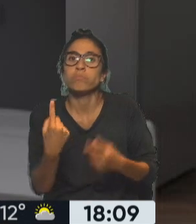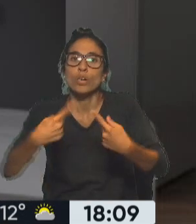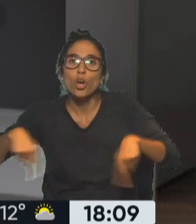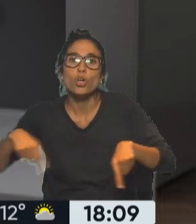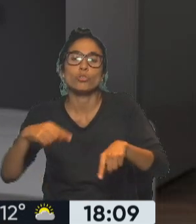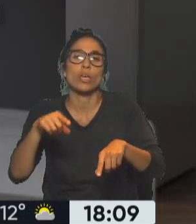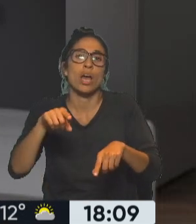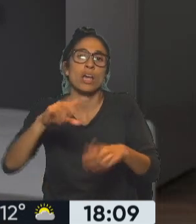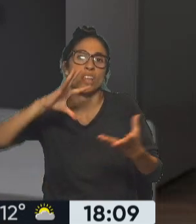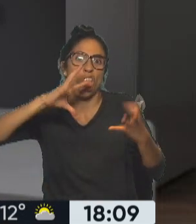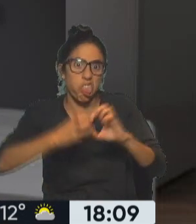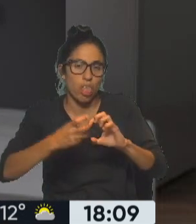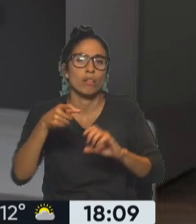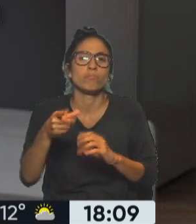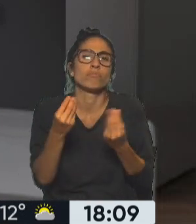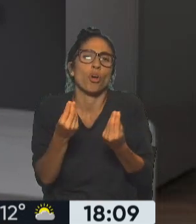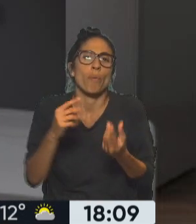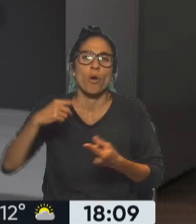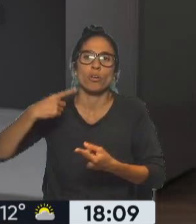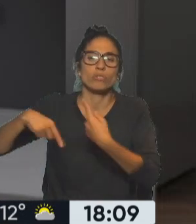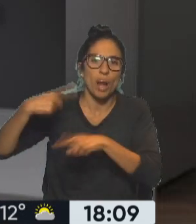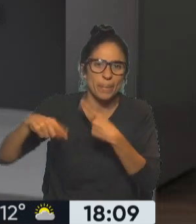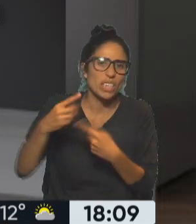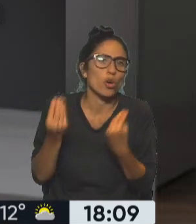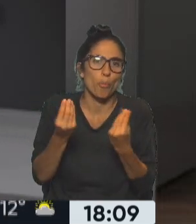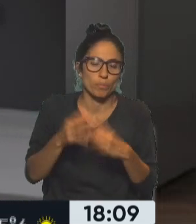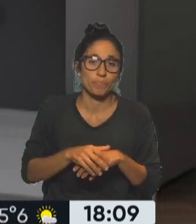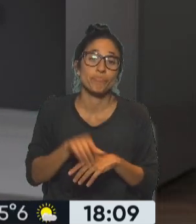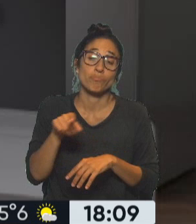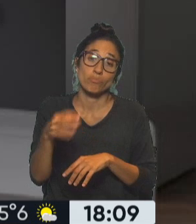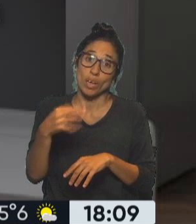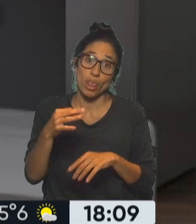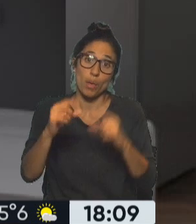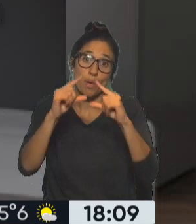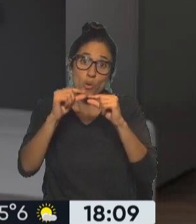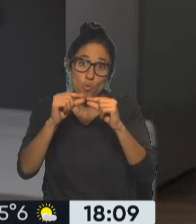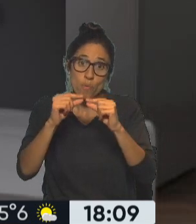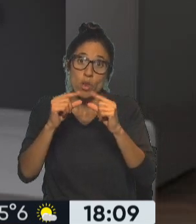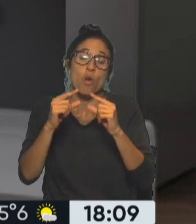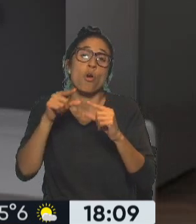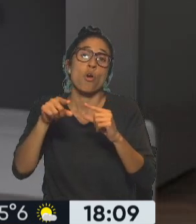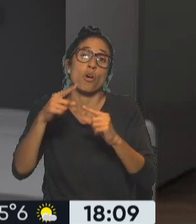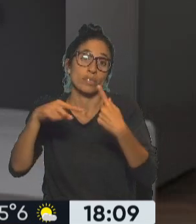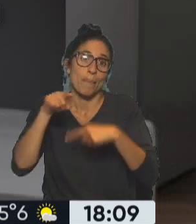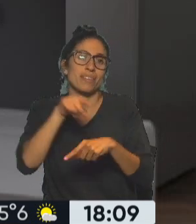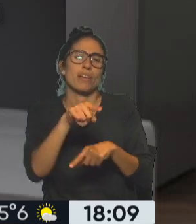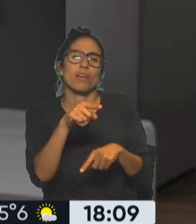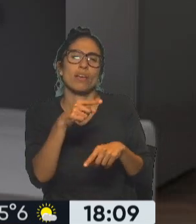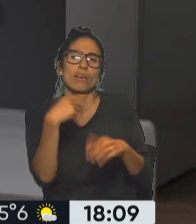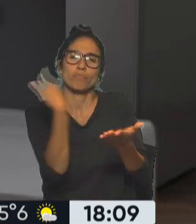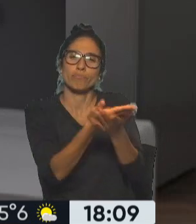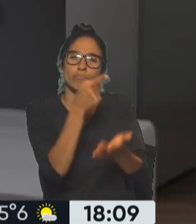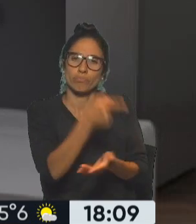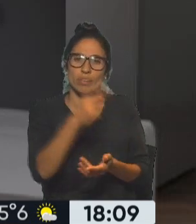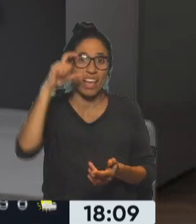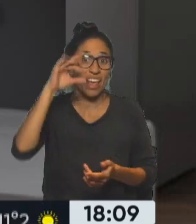requisitos. Hay que presentar el número de reclamo ante de sur, la última factura paga, el presupuesto de la reparación